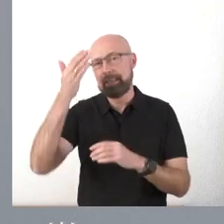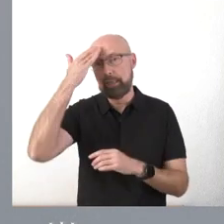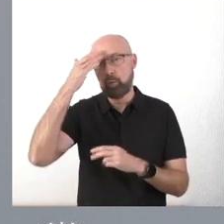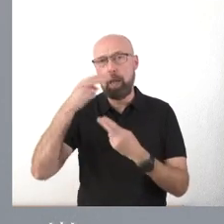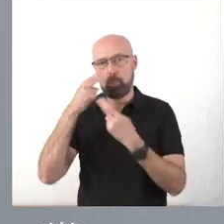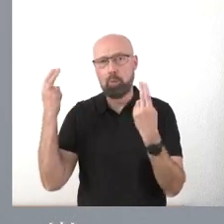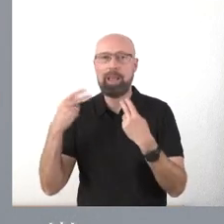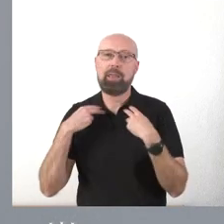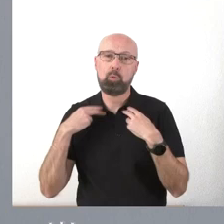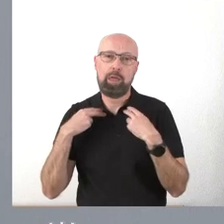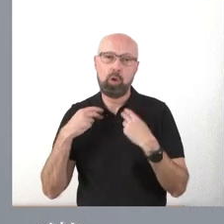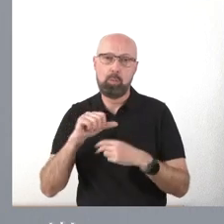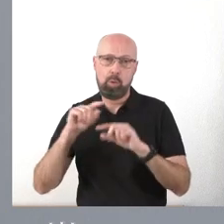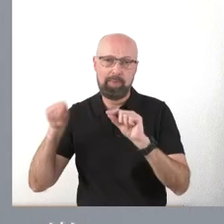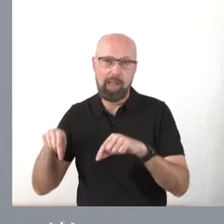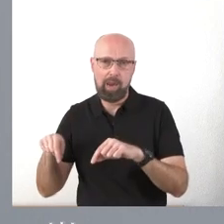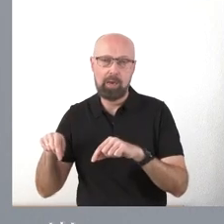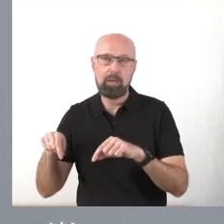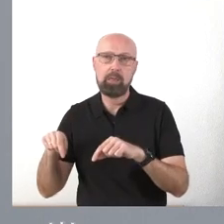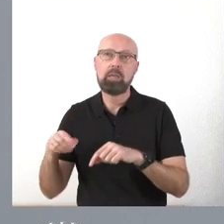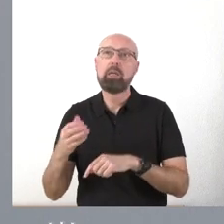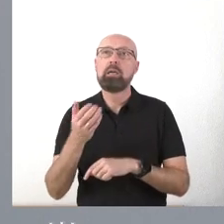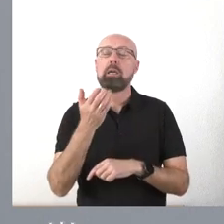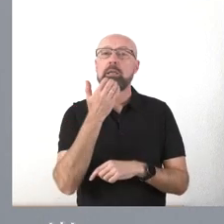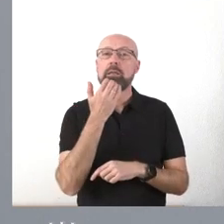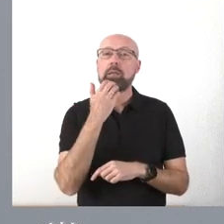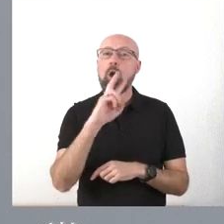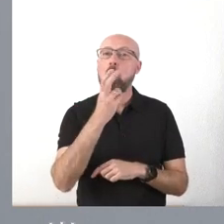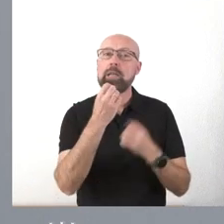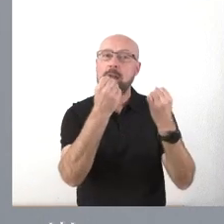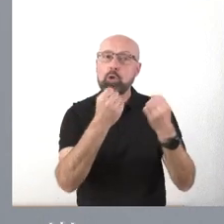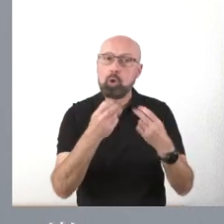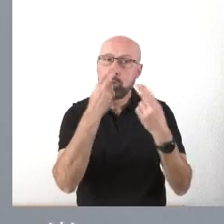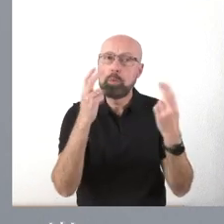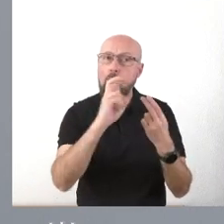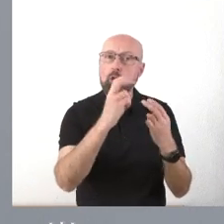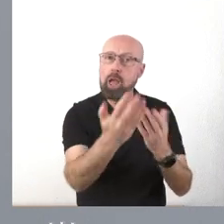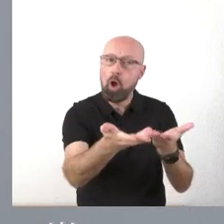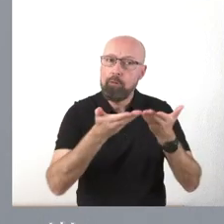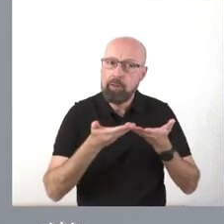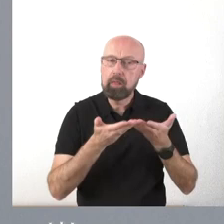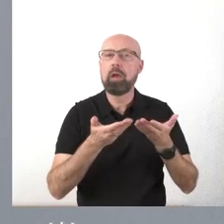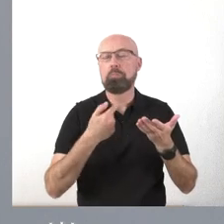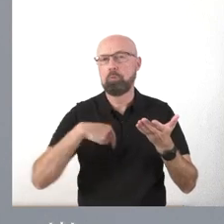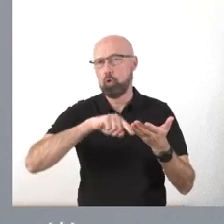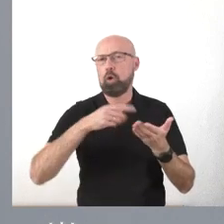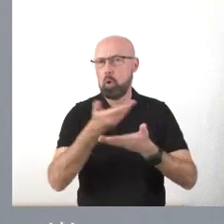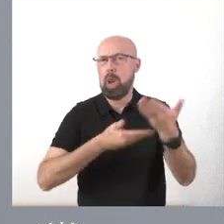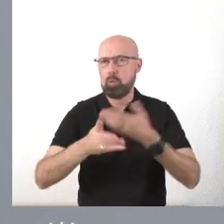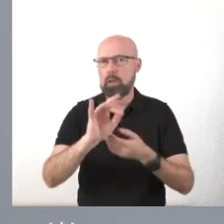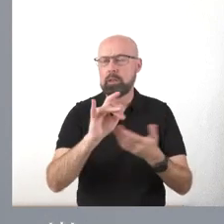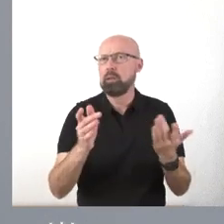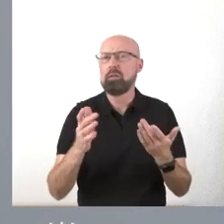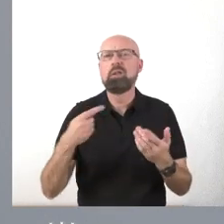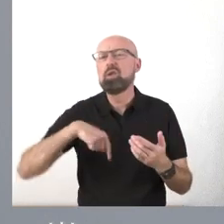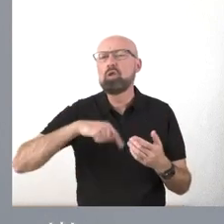Diputación Provincial. Si, lógicamente, hay una institución pública que también puede ofrecer estas instalaciones, pues estamos dispuestos a la colaboración que hacemos con todas las